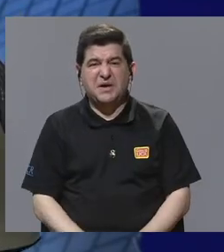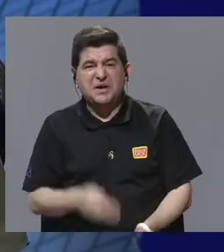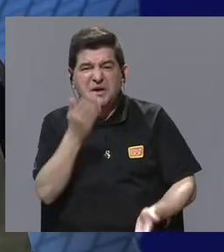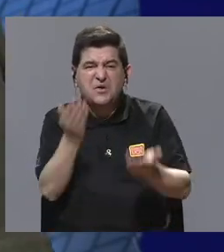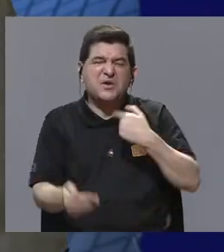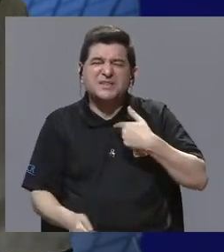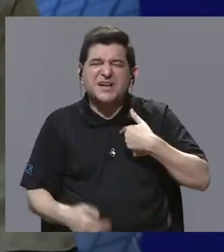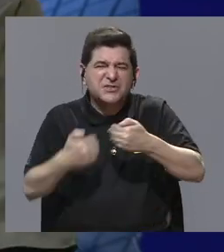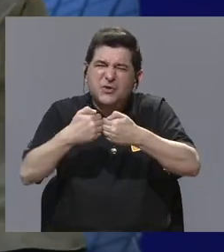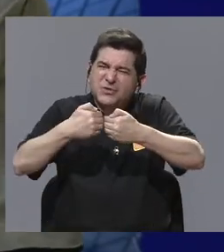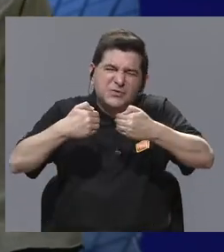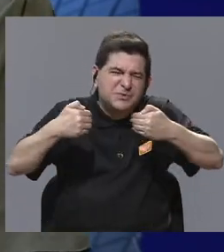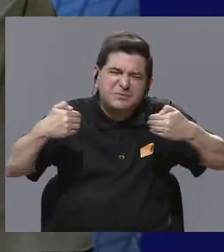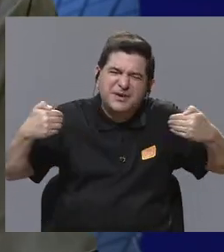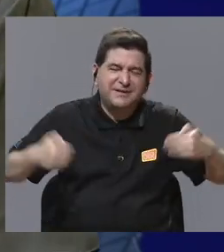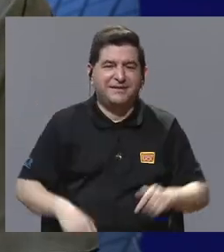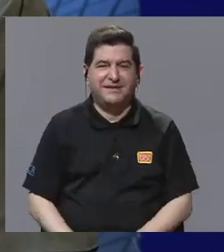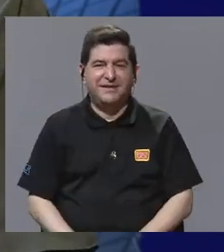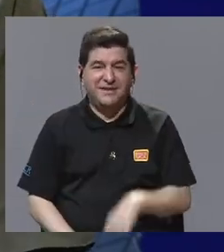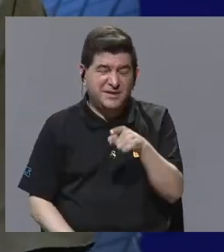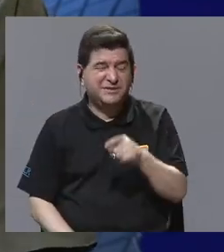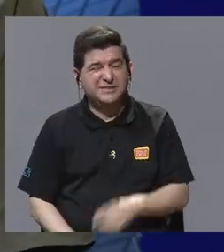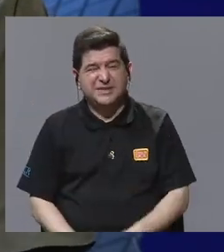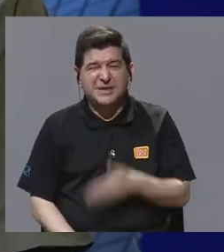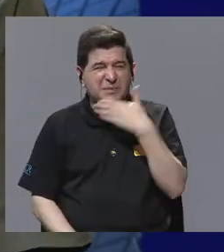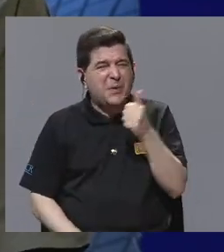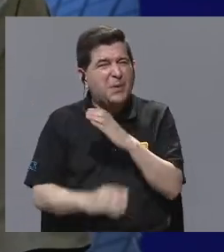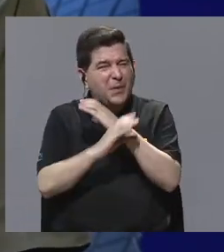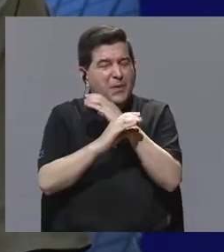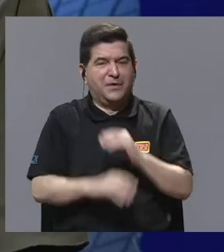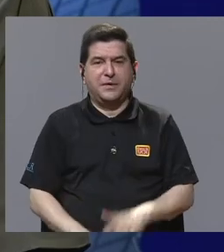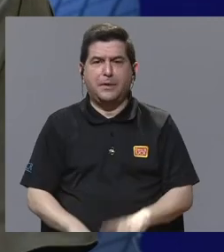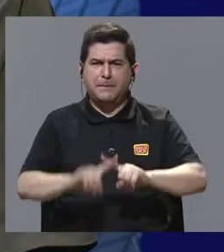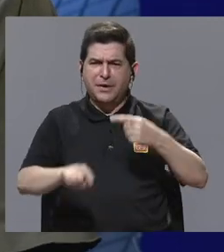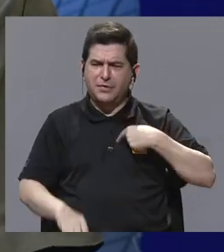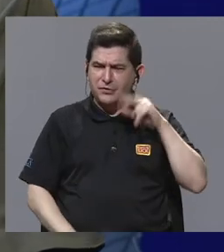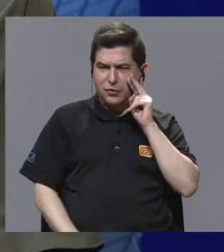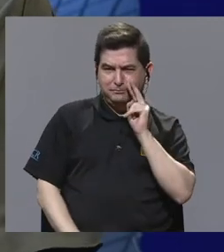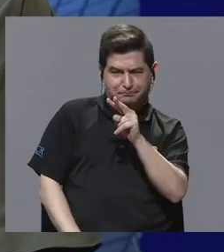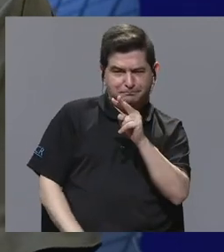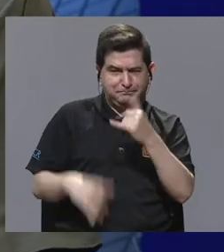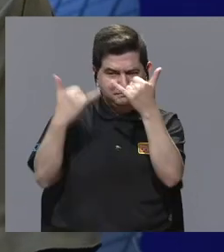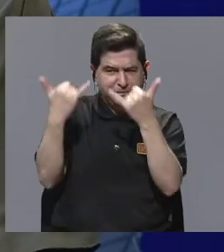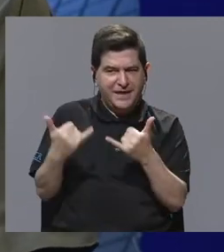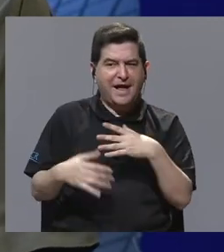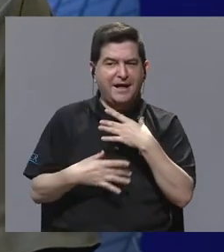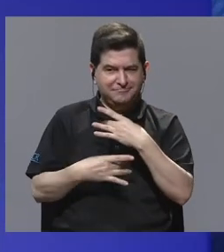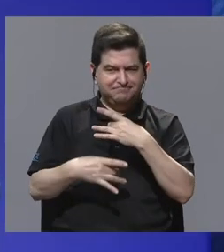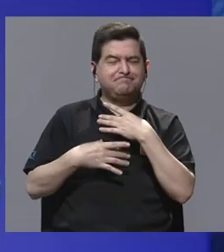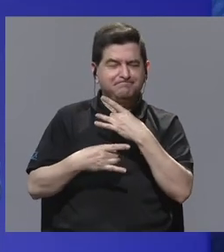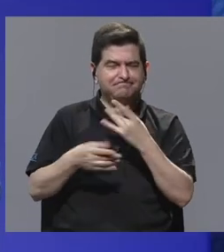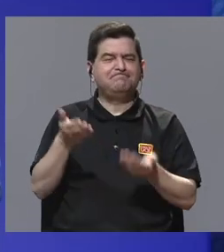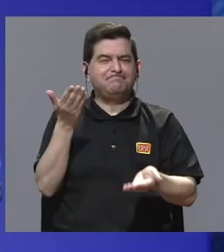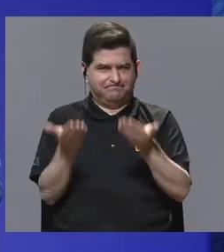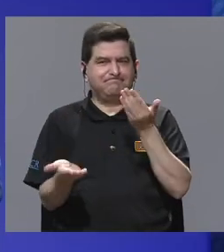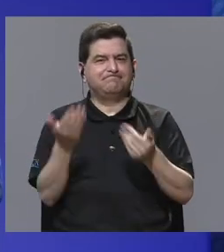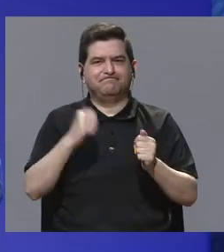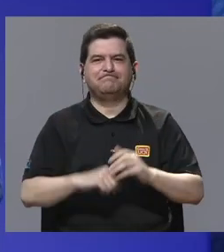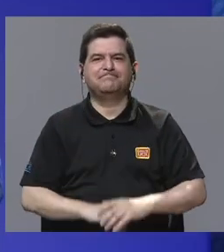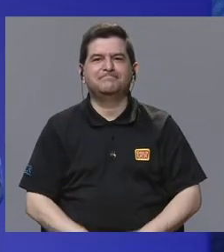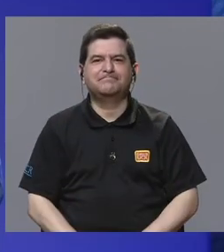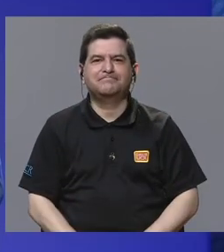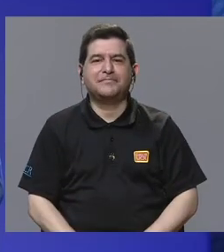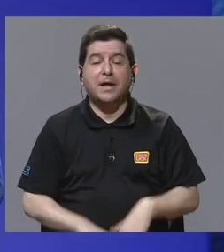lejos, ¿no? Tener cuidado. Pero todo lo contrario, yo la veía ya con esa intención, digamos, de